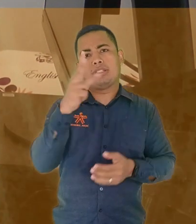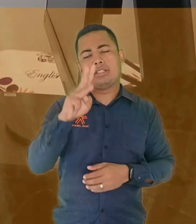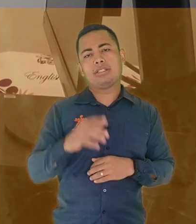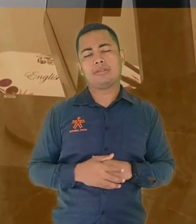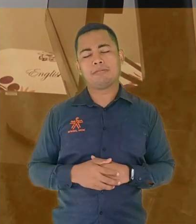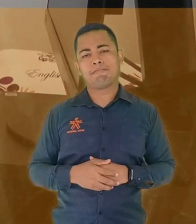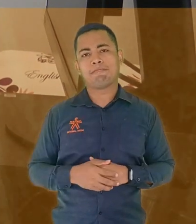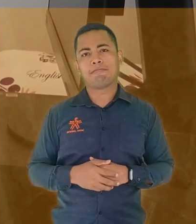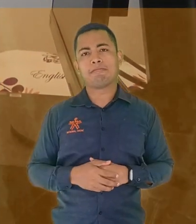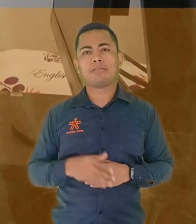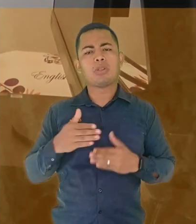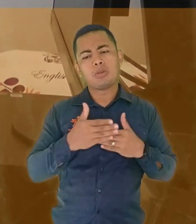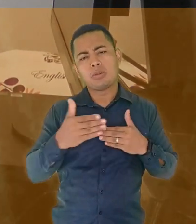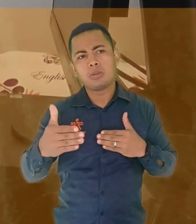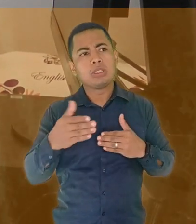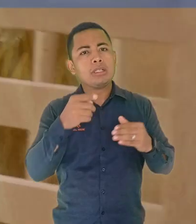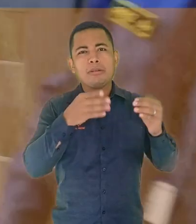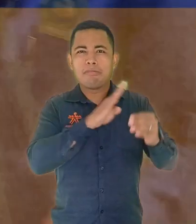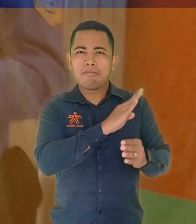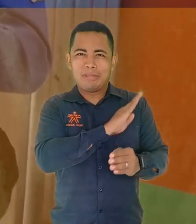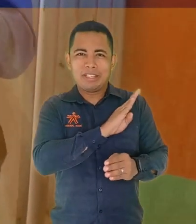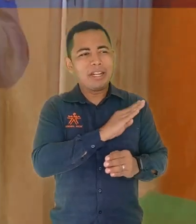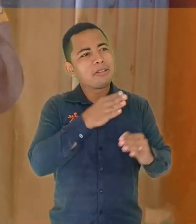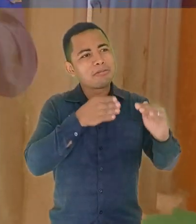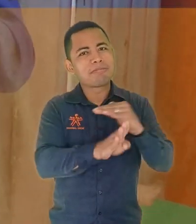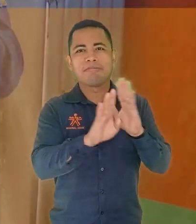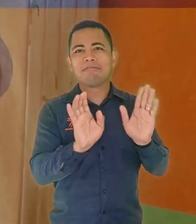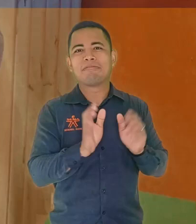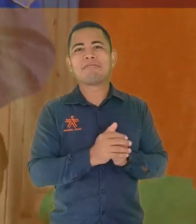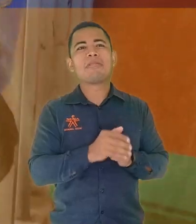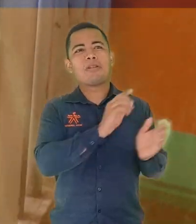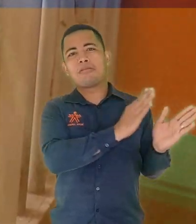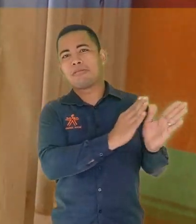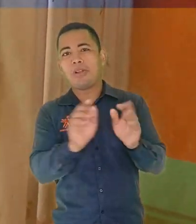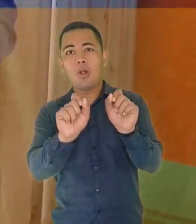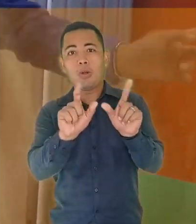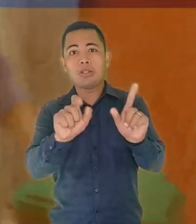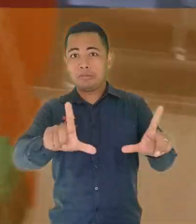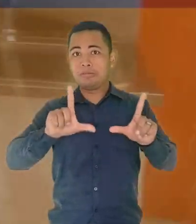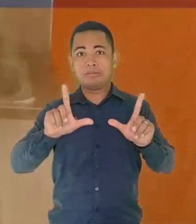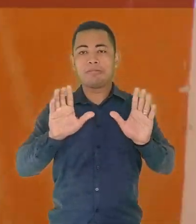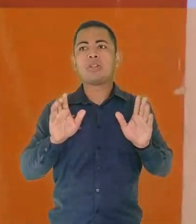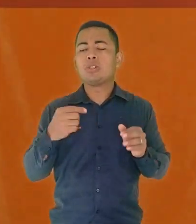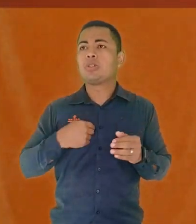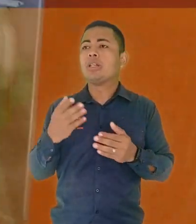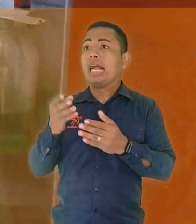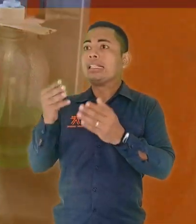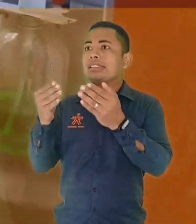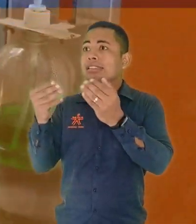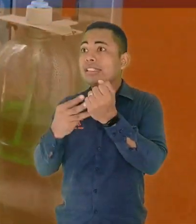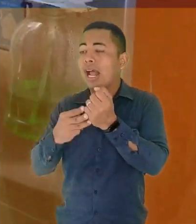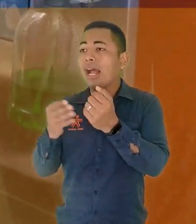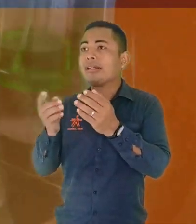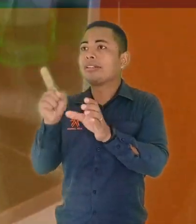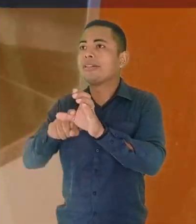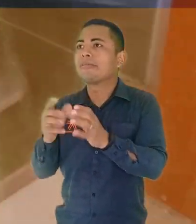2013. Desde ahí empecé a cursar mis estudios. Desde 2015 terminé mi bachillerato, desde ese entonces me